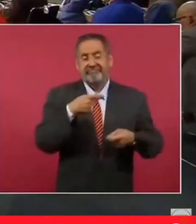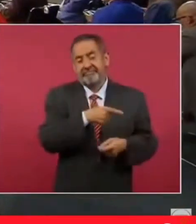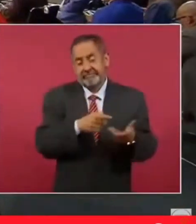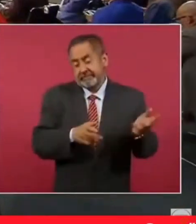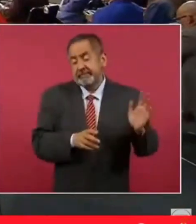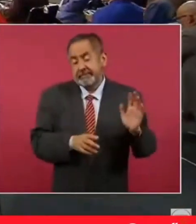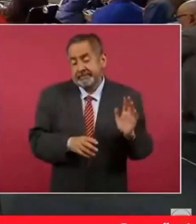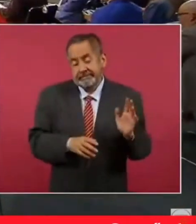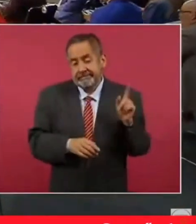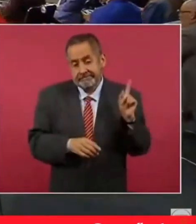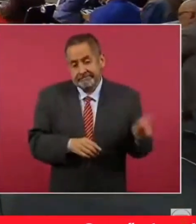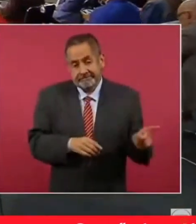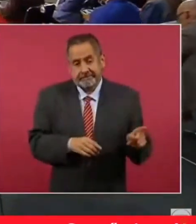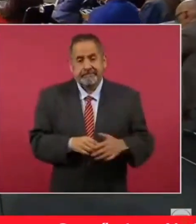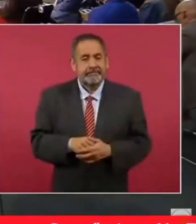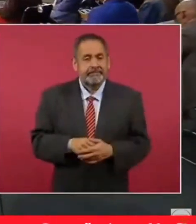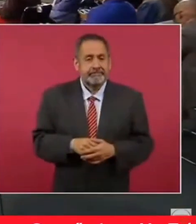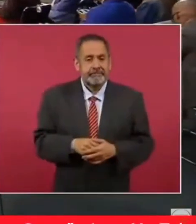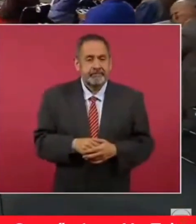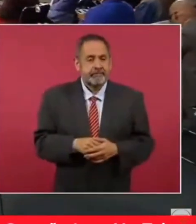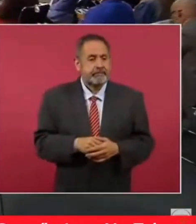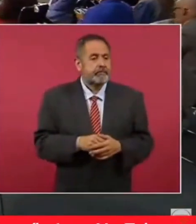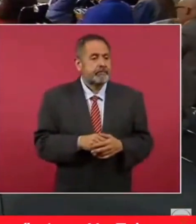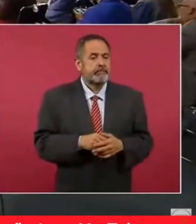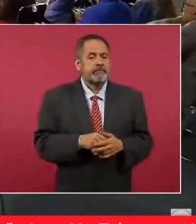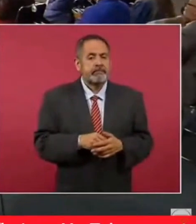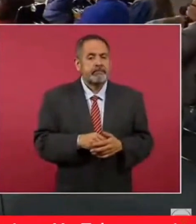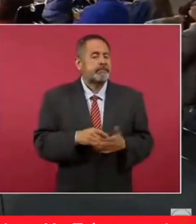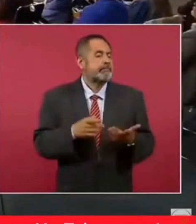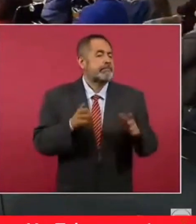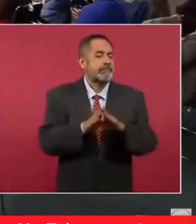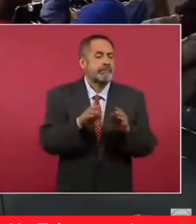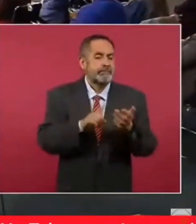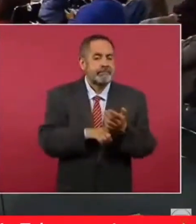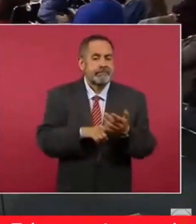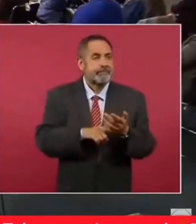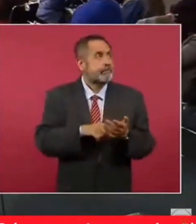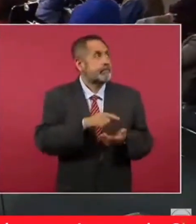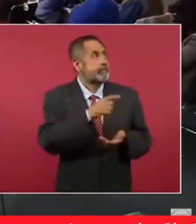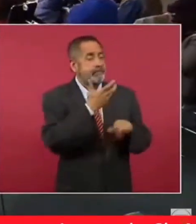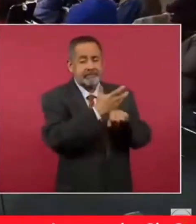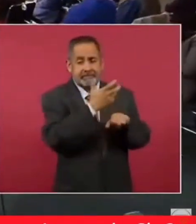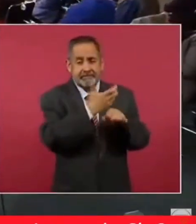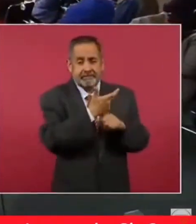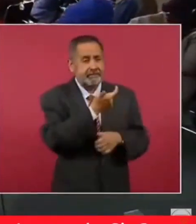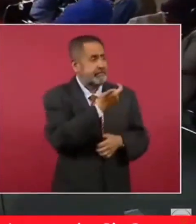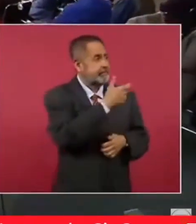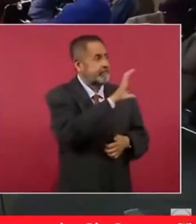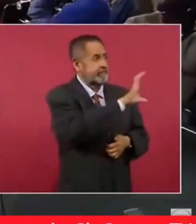Bueno, reciben hasta dinero el gobierno de Estados Unidos.